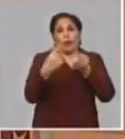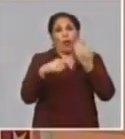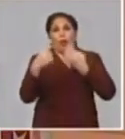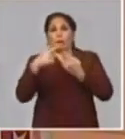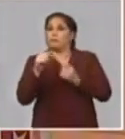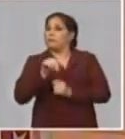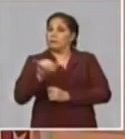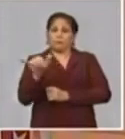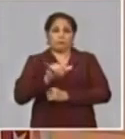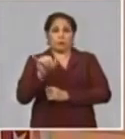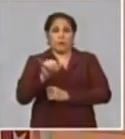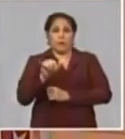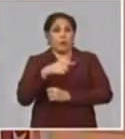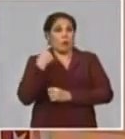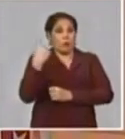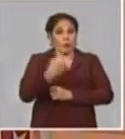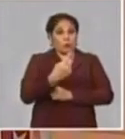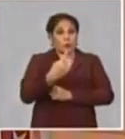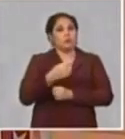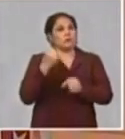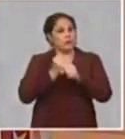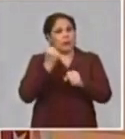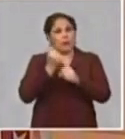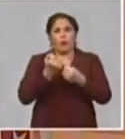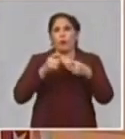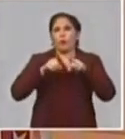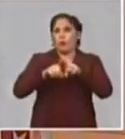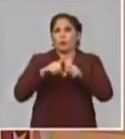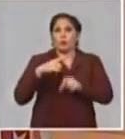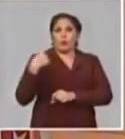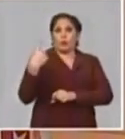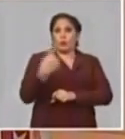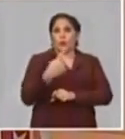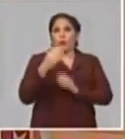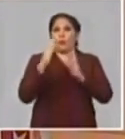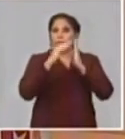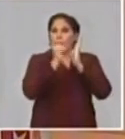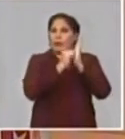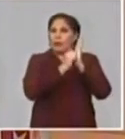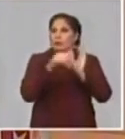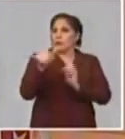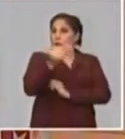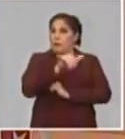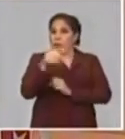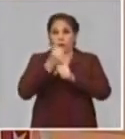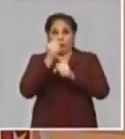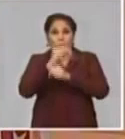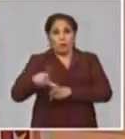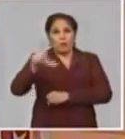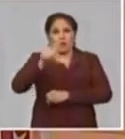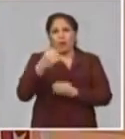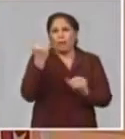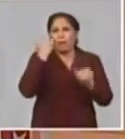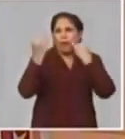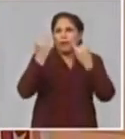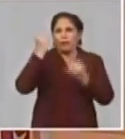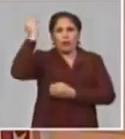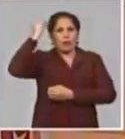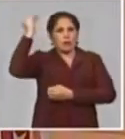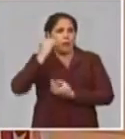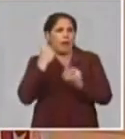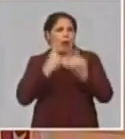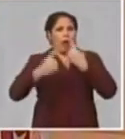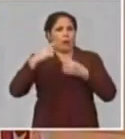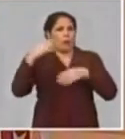general, también nosotros hemos trabajado en el pesquisaje que se hace también con los trabajadores para identificar los que pueden tener algún